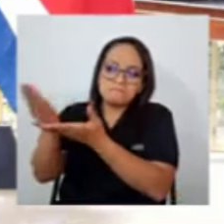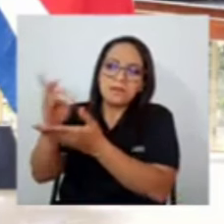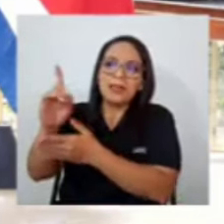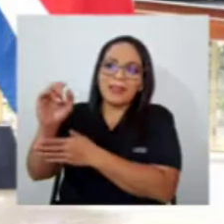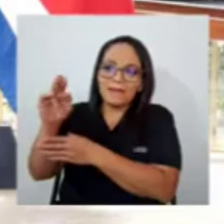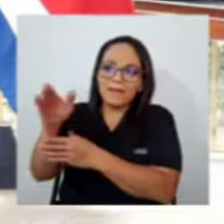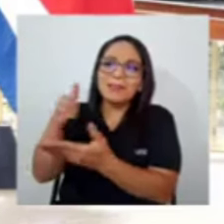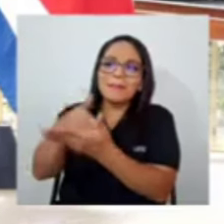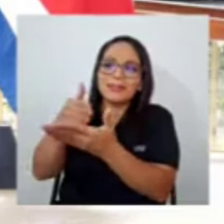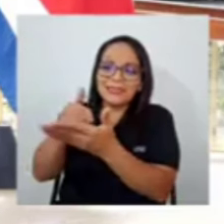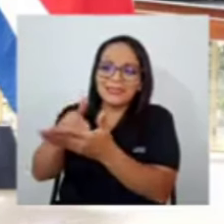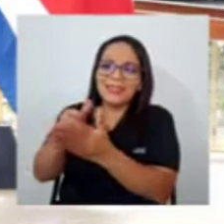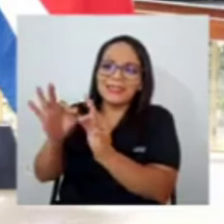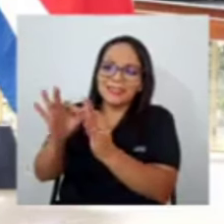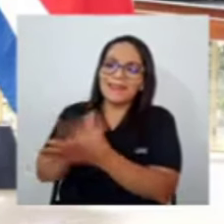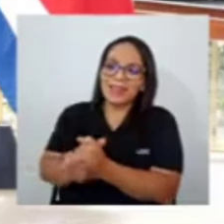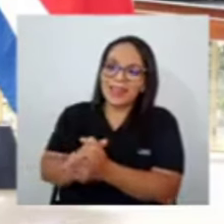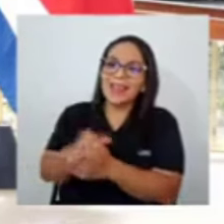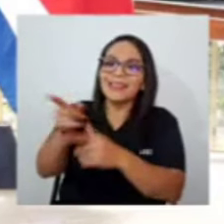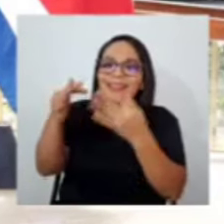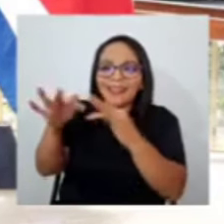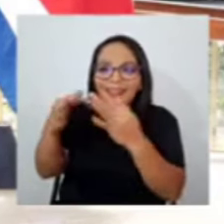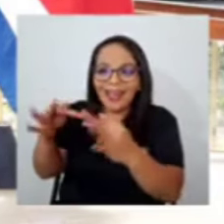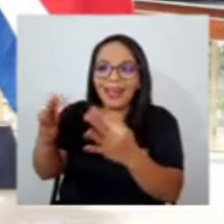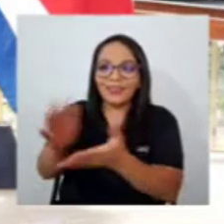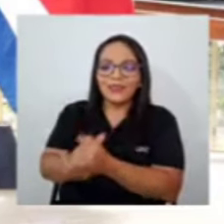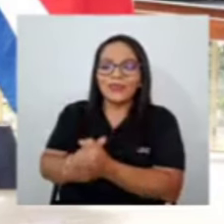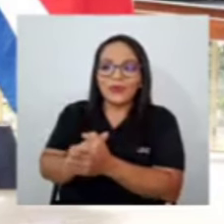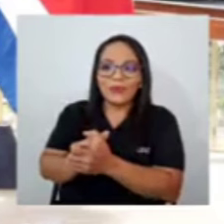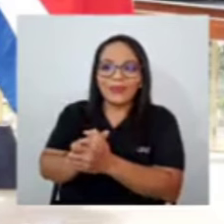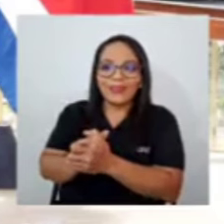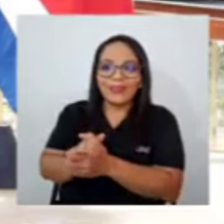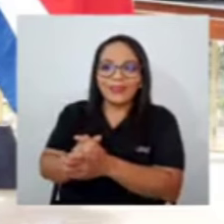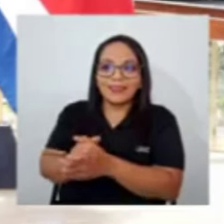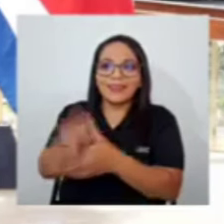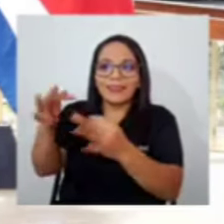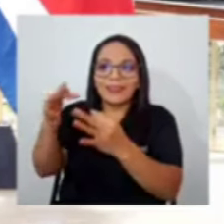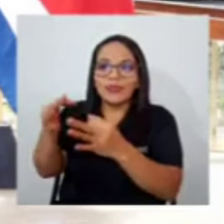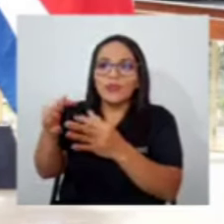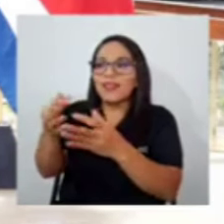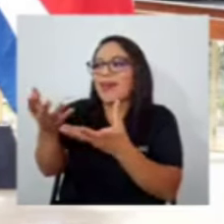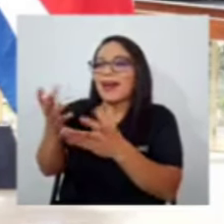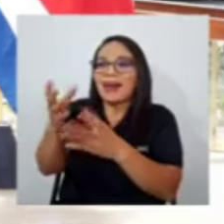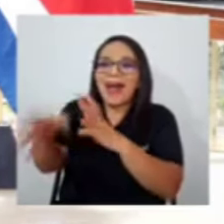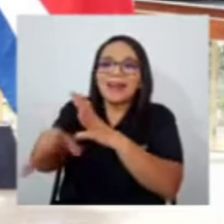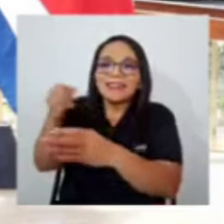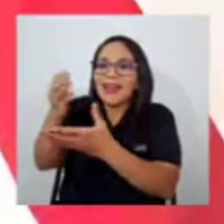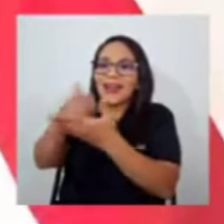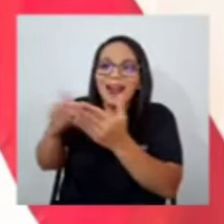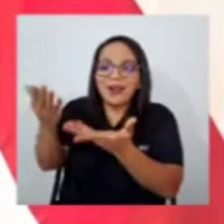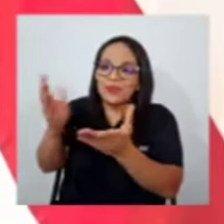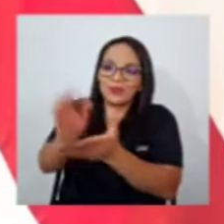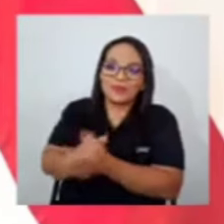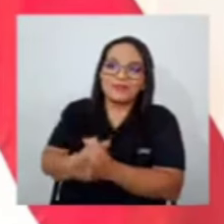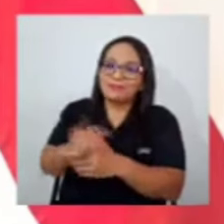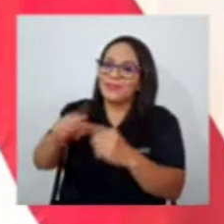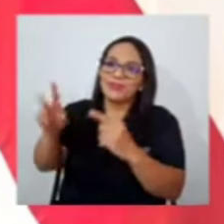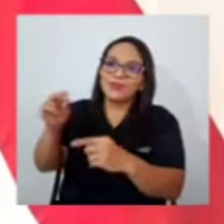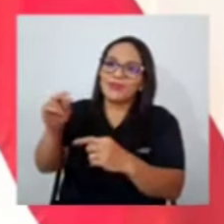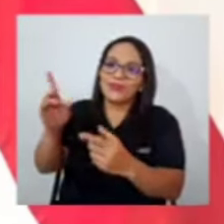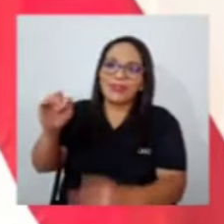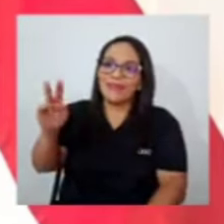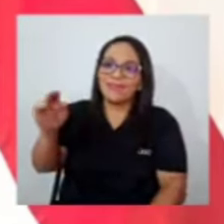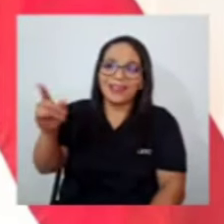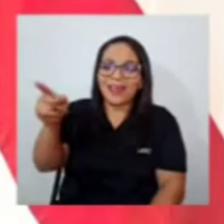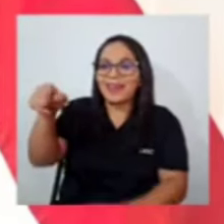persistencia porque está tratando de sacar caldo de un riel de ferrocarril se le cebo don David ahí está el